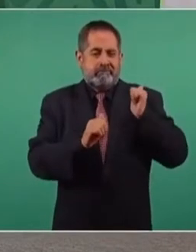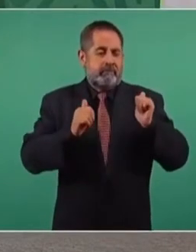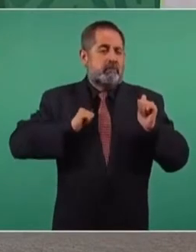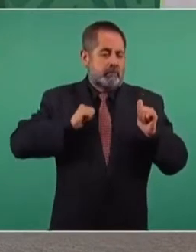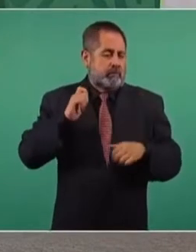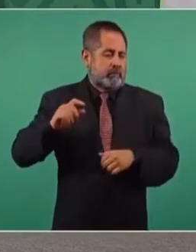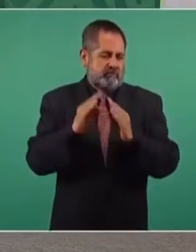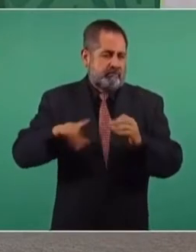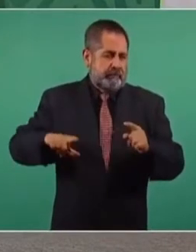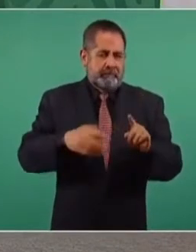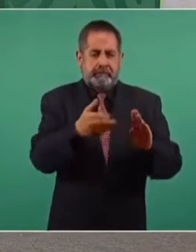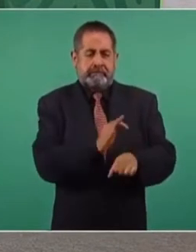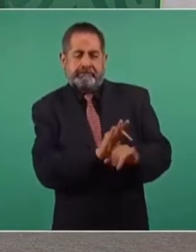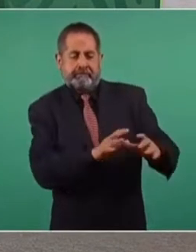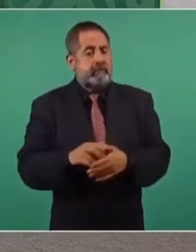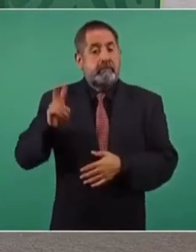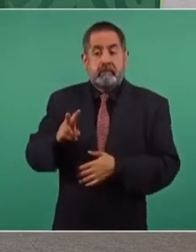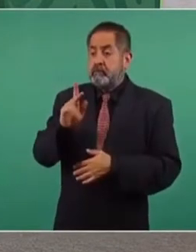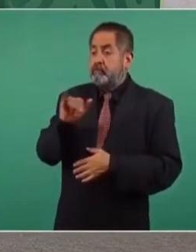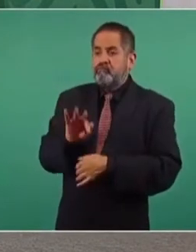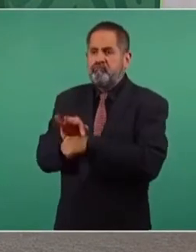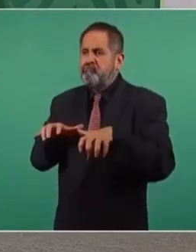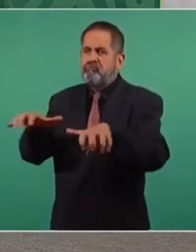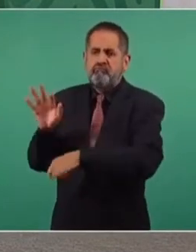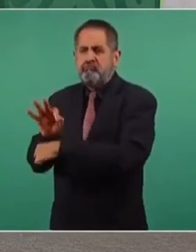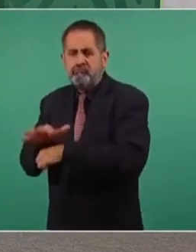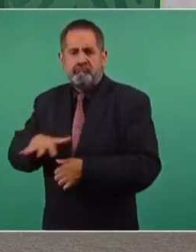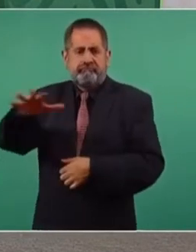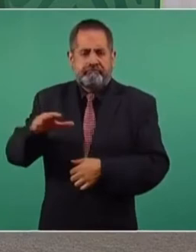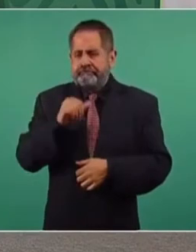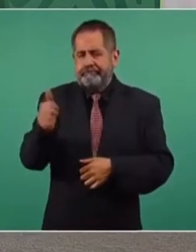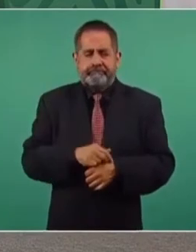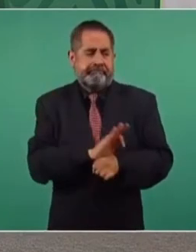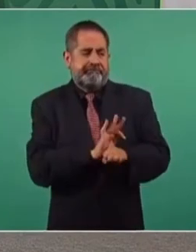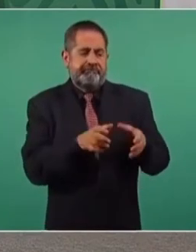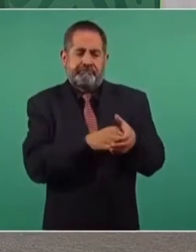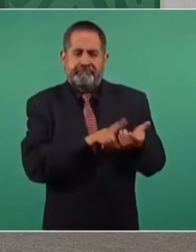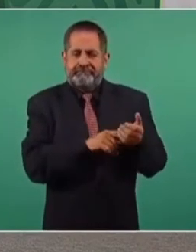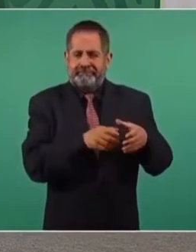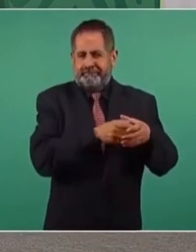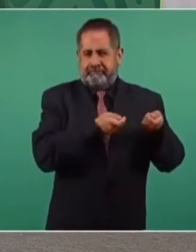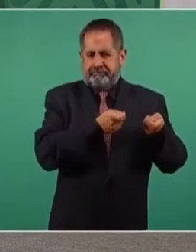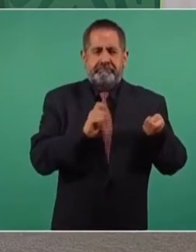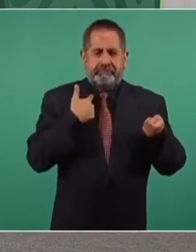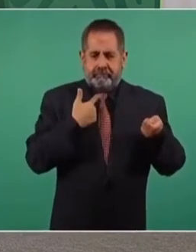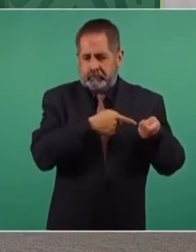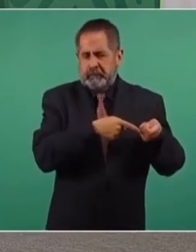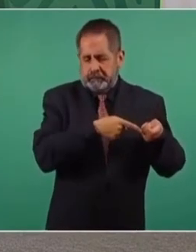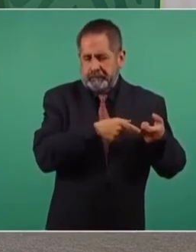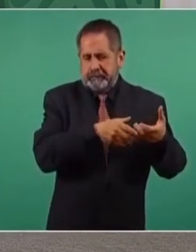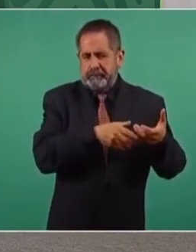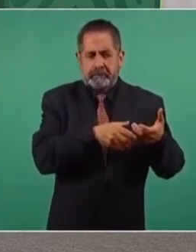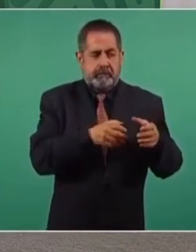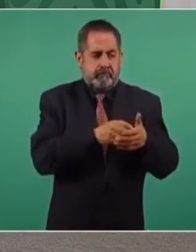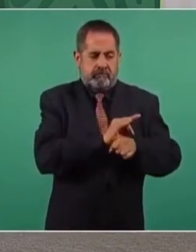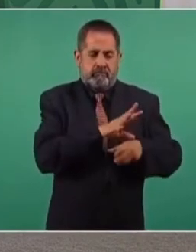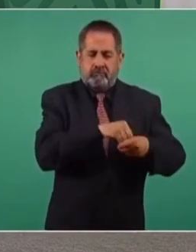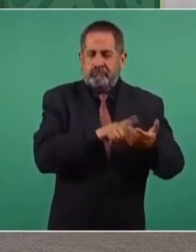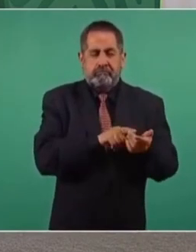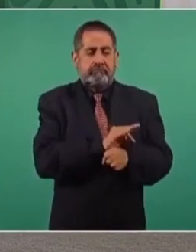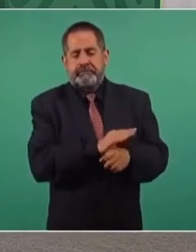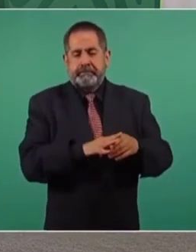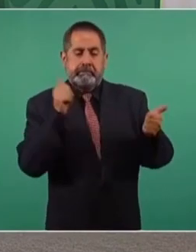antiguo régimen. No está el Poder Judicial al servicio del pueblo, está al servicio de las minorías,